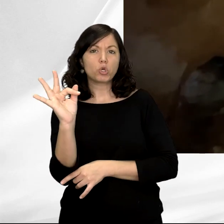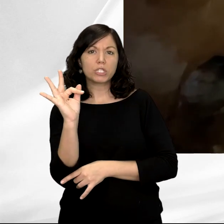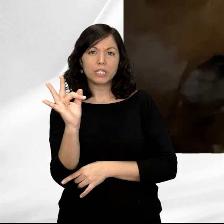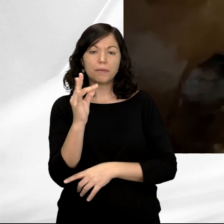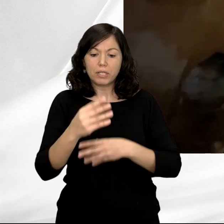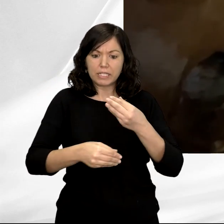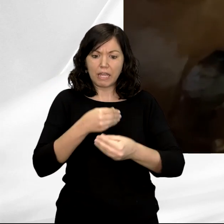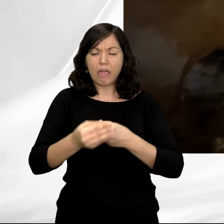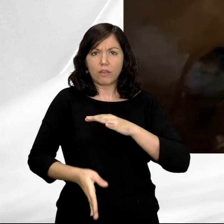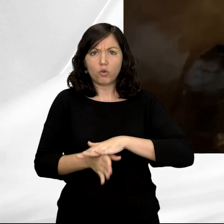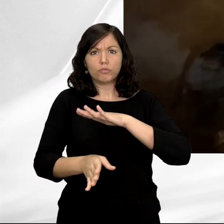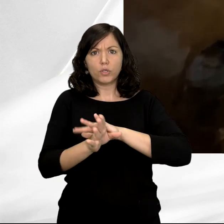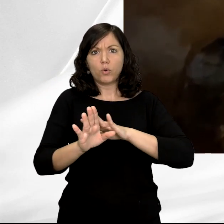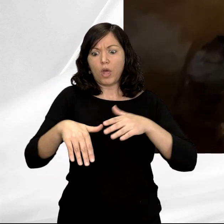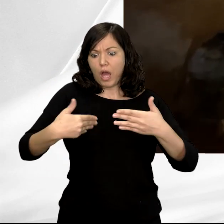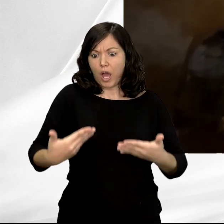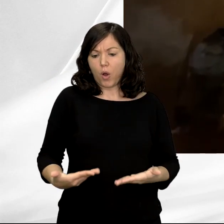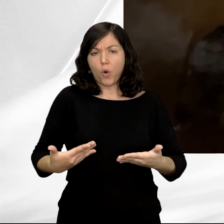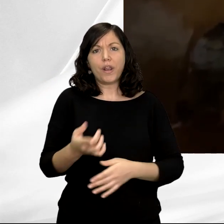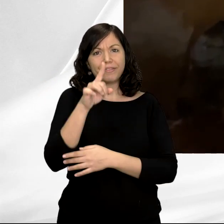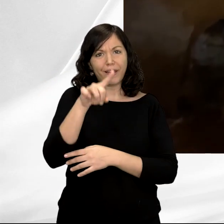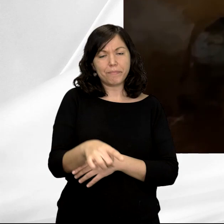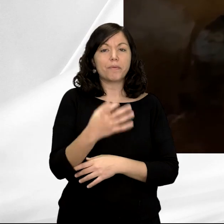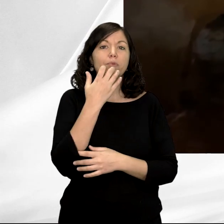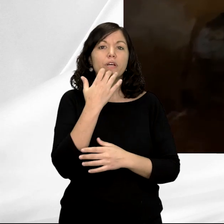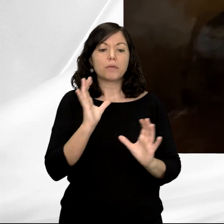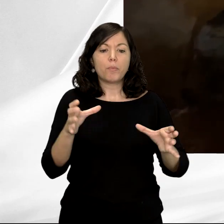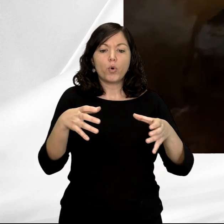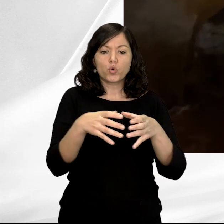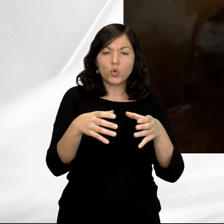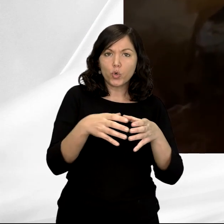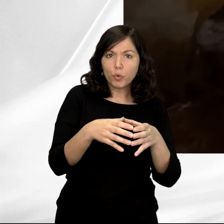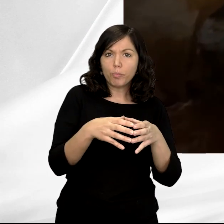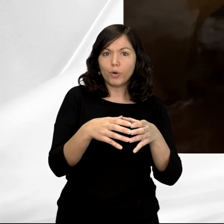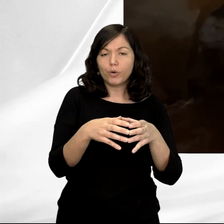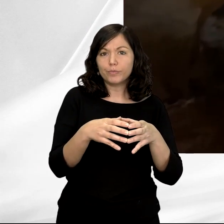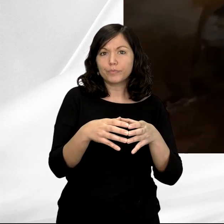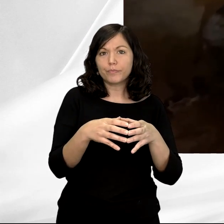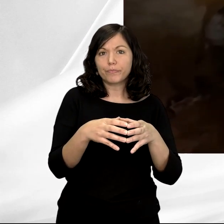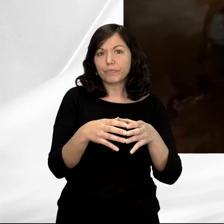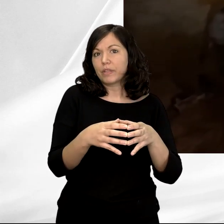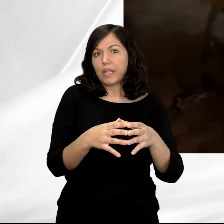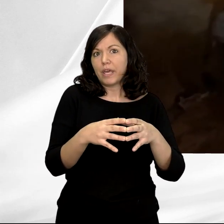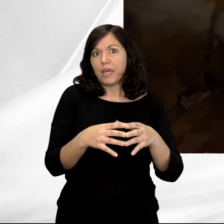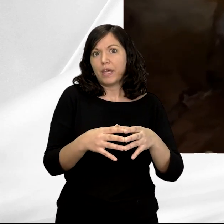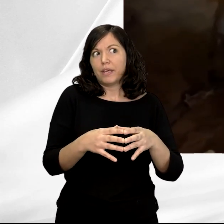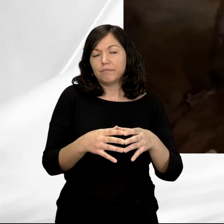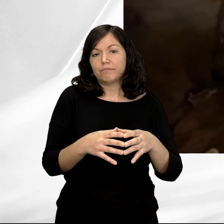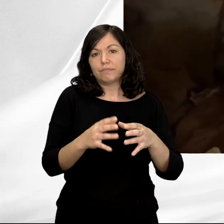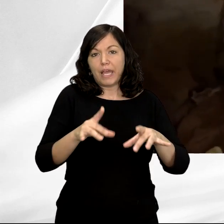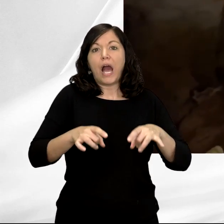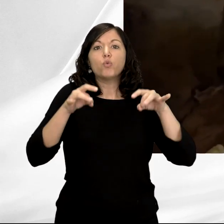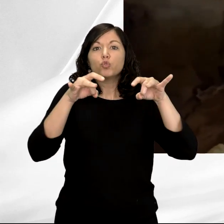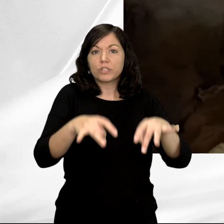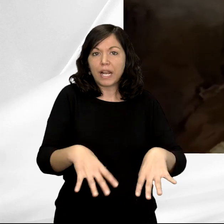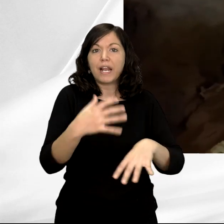se siguen realizando incluso en la actualidad, por parte de sociedades primitivas, como por ejemplo los aborígenes australianos, que